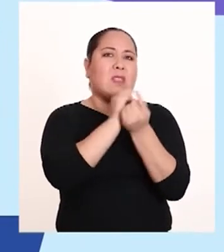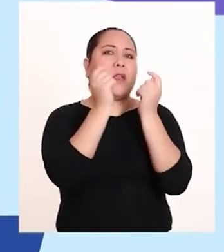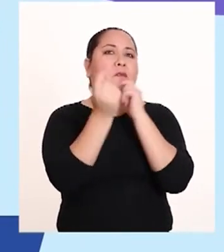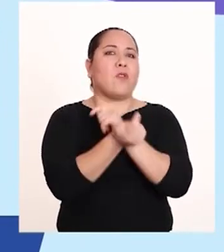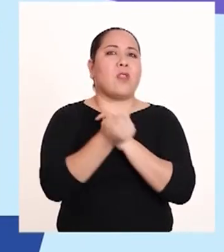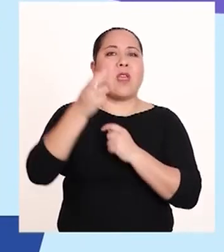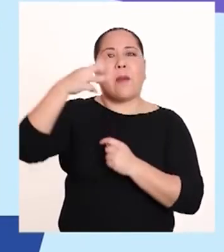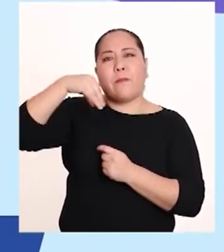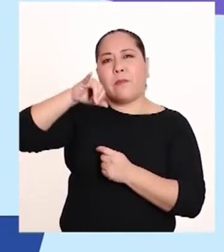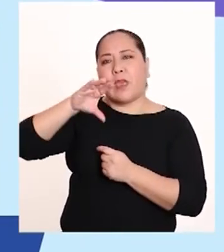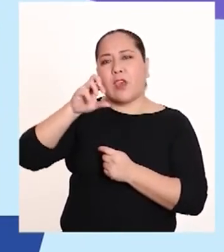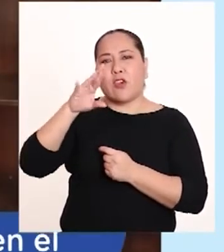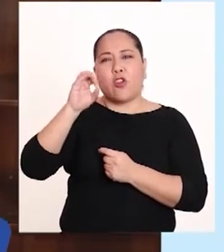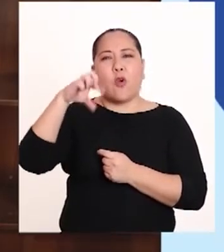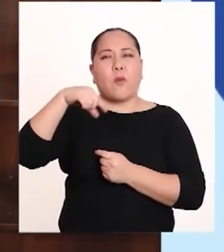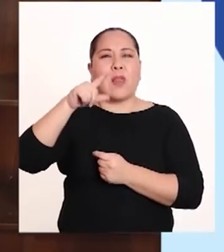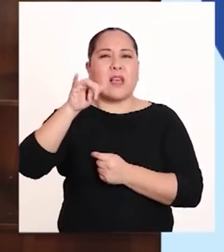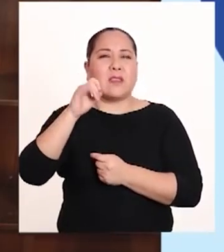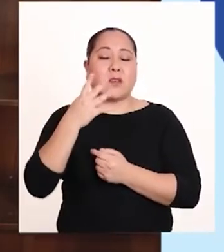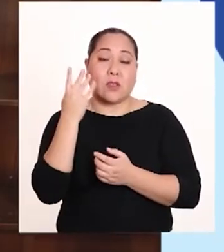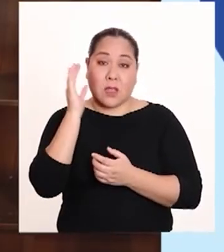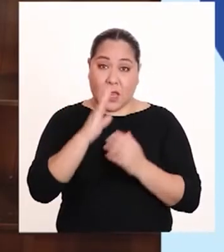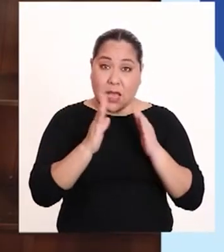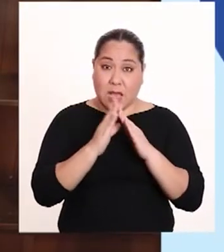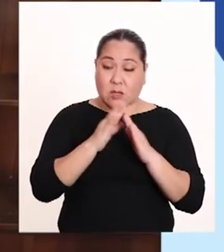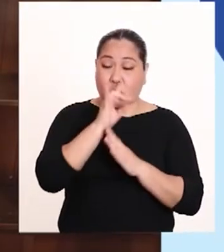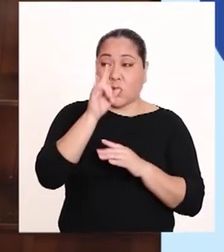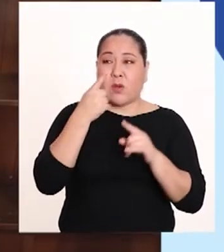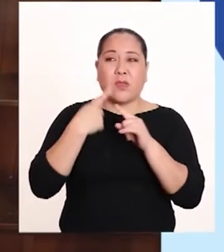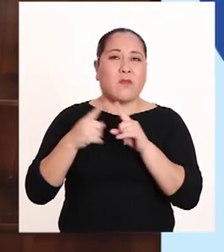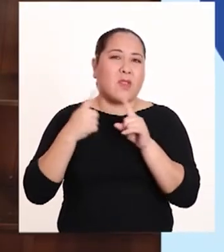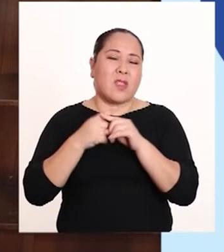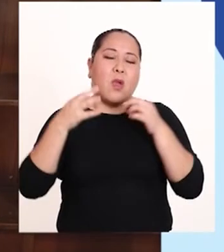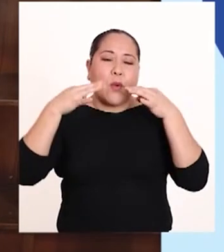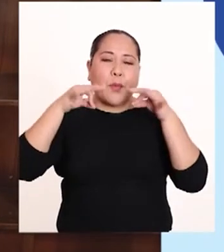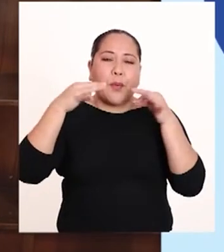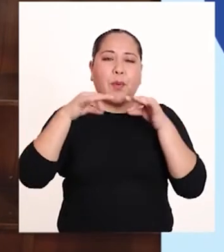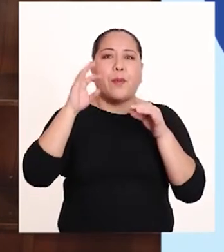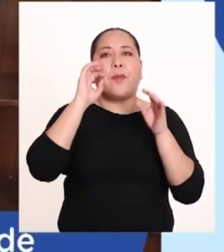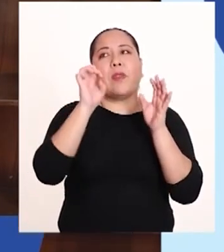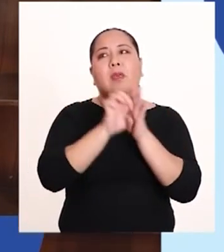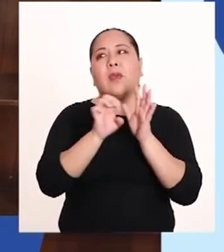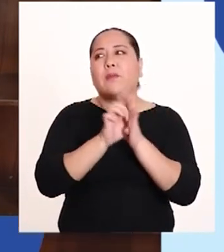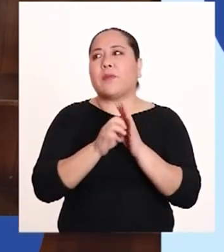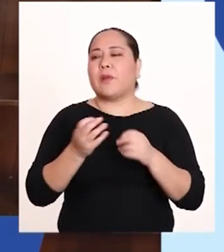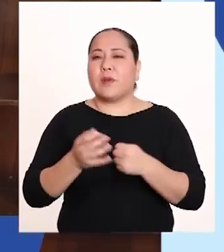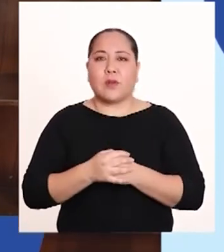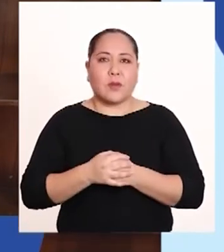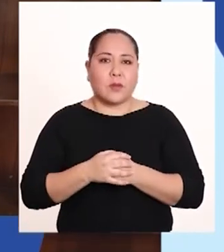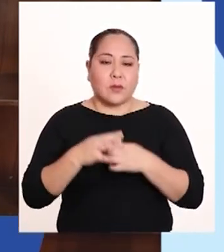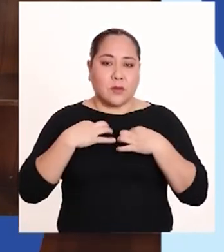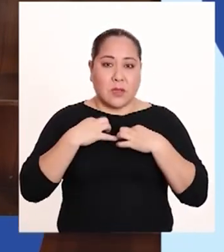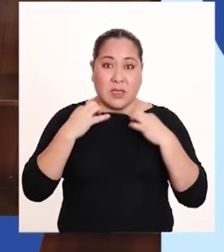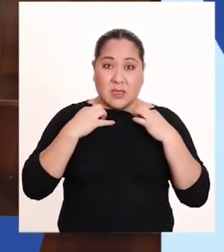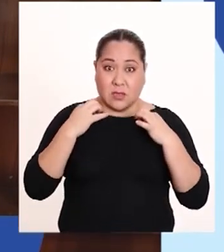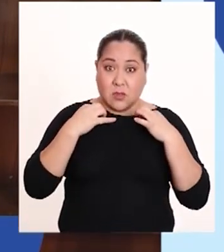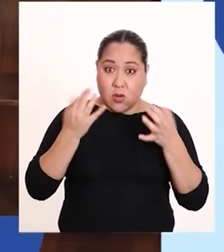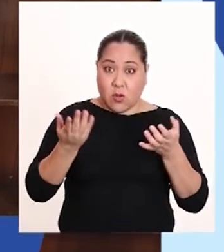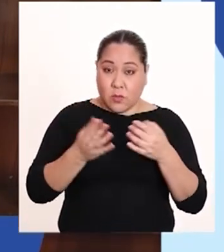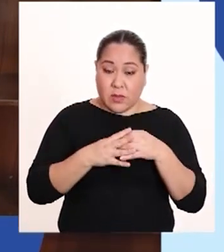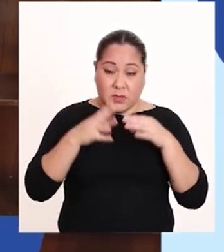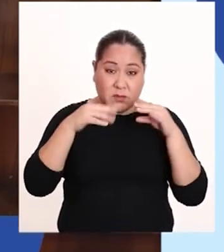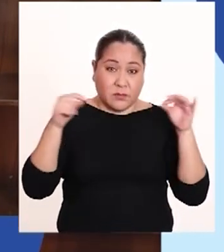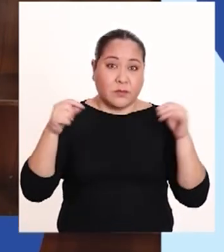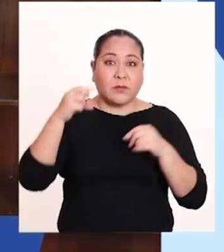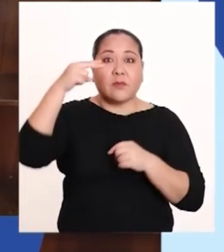transformarse en microplásticos? En el hogar utilizamos diversos tipos de plásticos, como los textiles sintéticos,